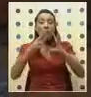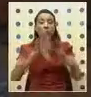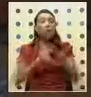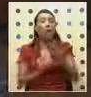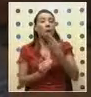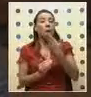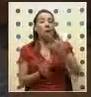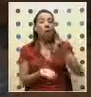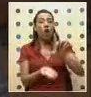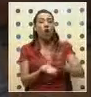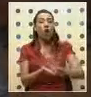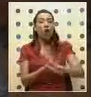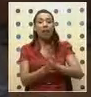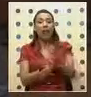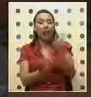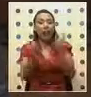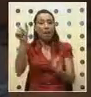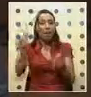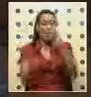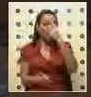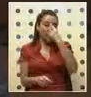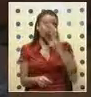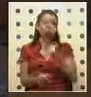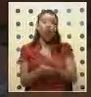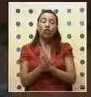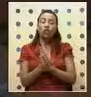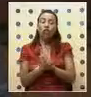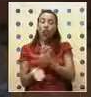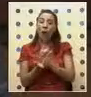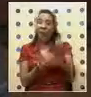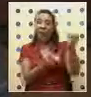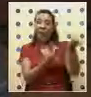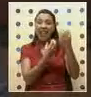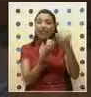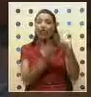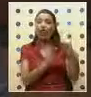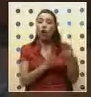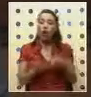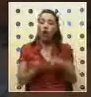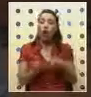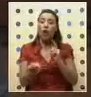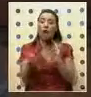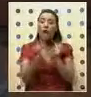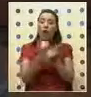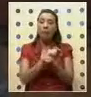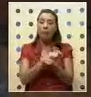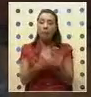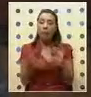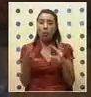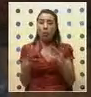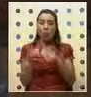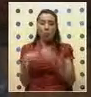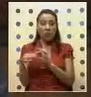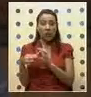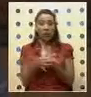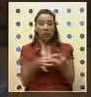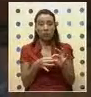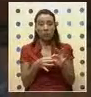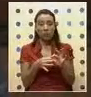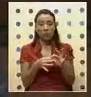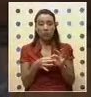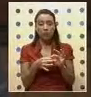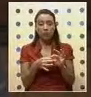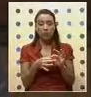para todas las personas, en todos los lugares. Él nos enseñó el camino, cambió el mundo. Por eso, al